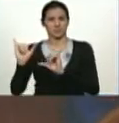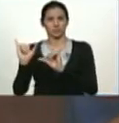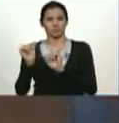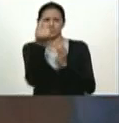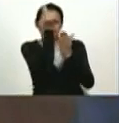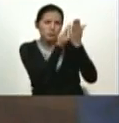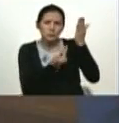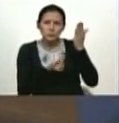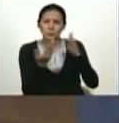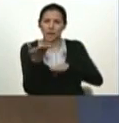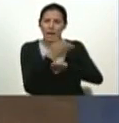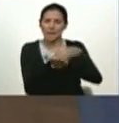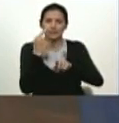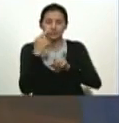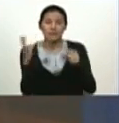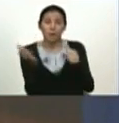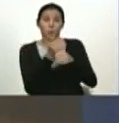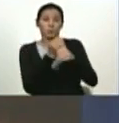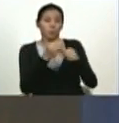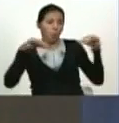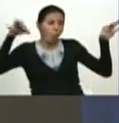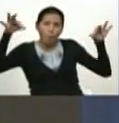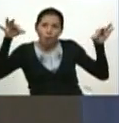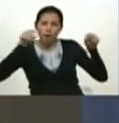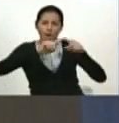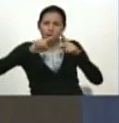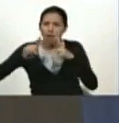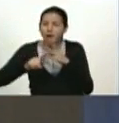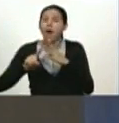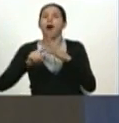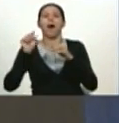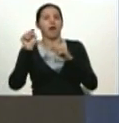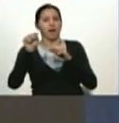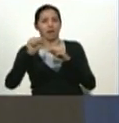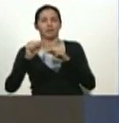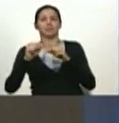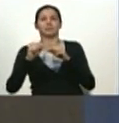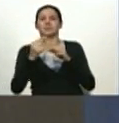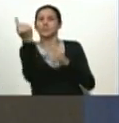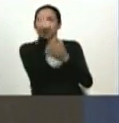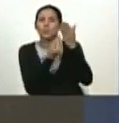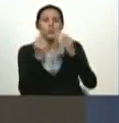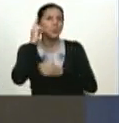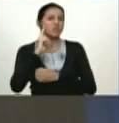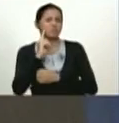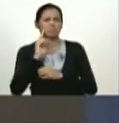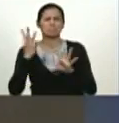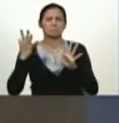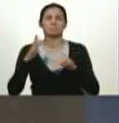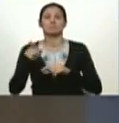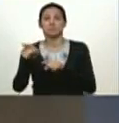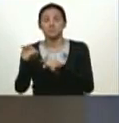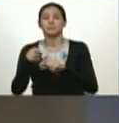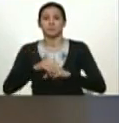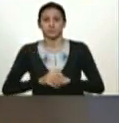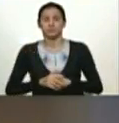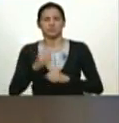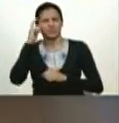Miraflores, en aquellos días. De septiembre, octubre. De nuestro libertador.